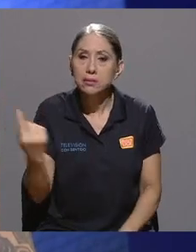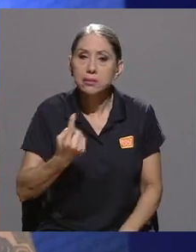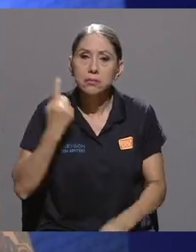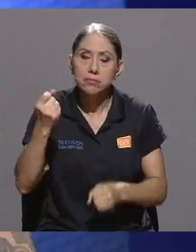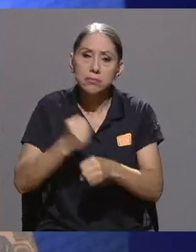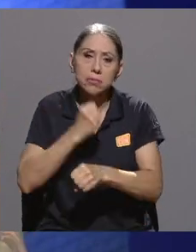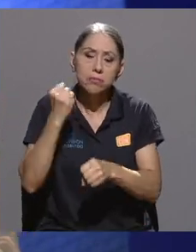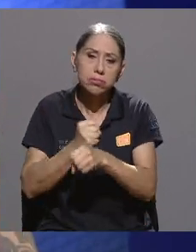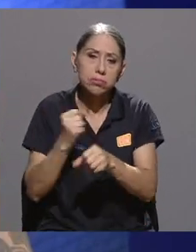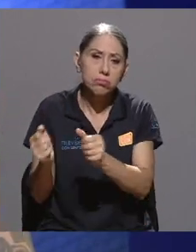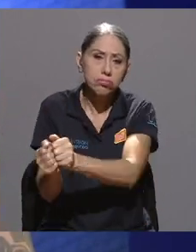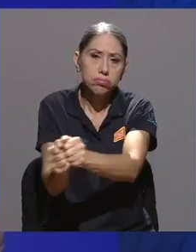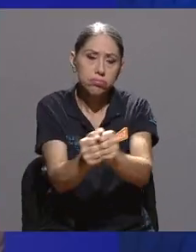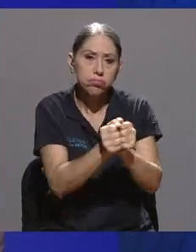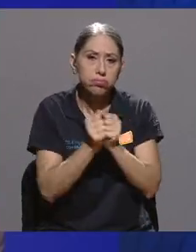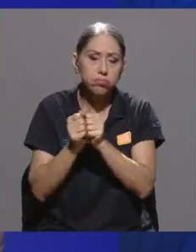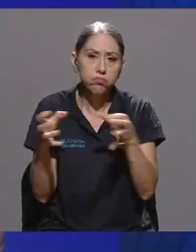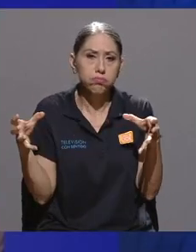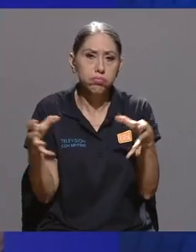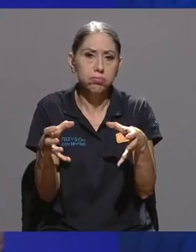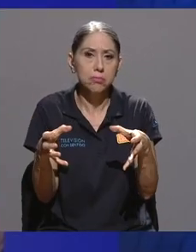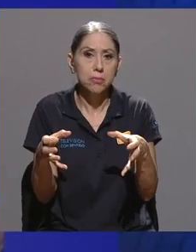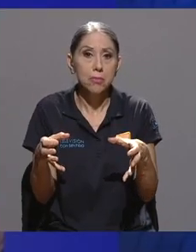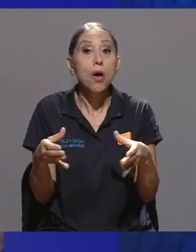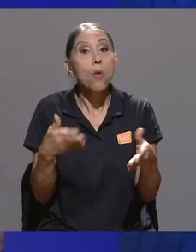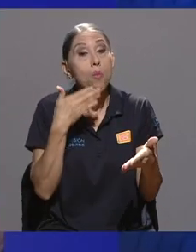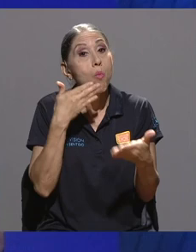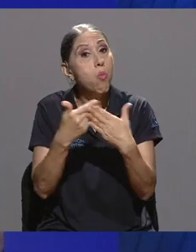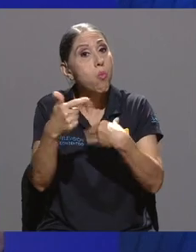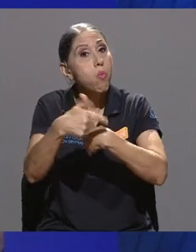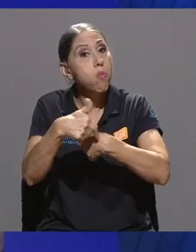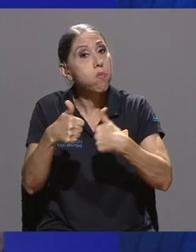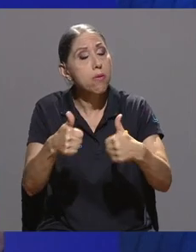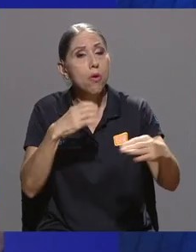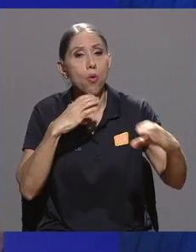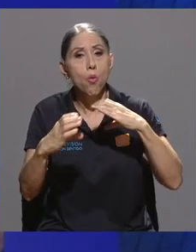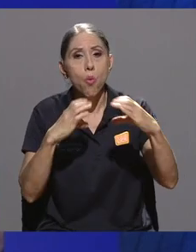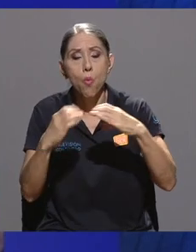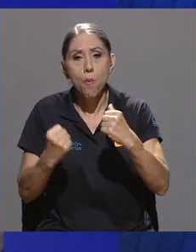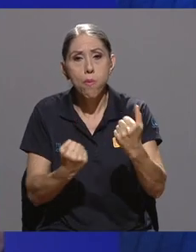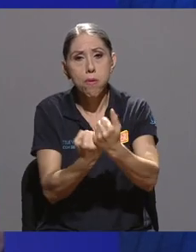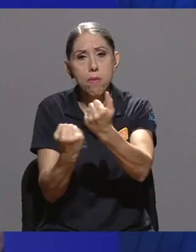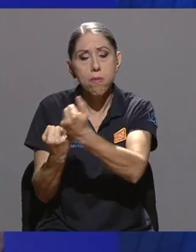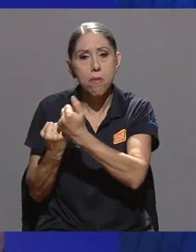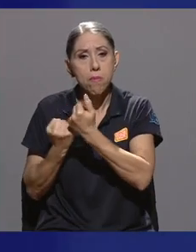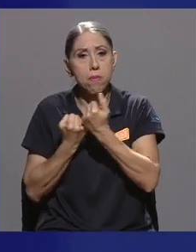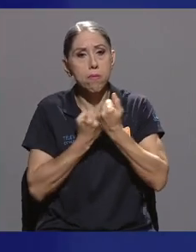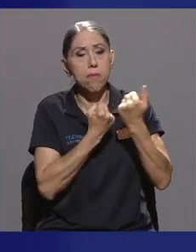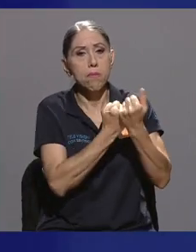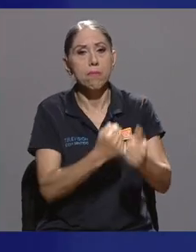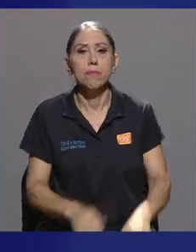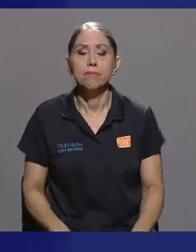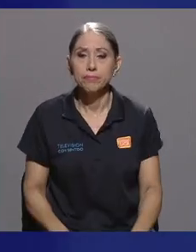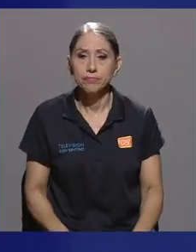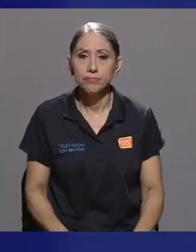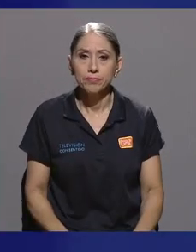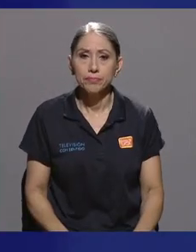trabajando juntas. Creo que es un buen espacio también de comunicación y apoyo entre nosotras. De hecho,